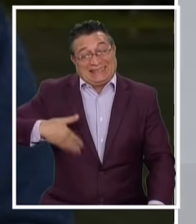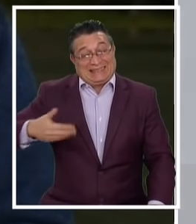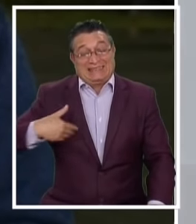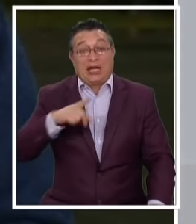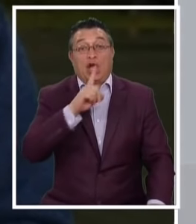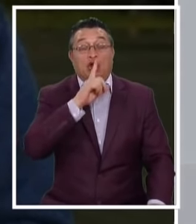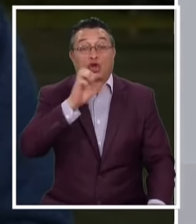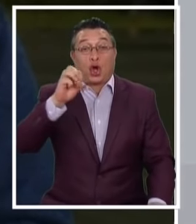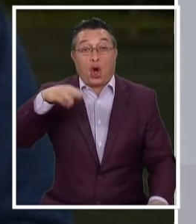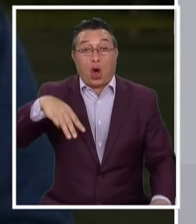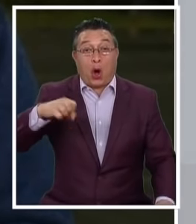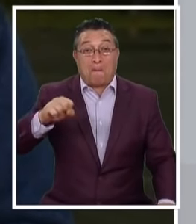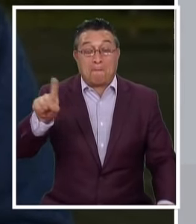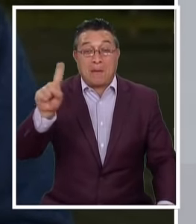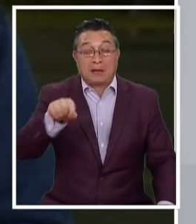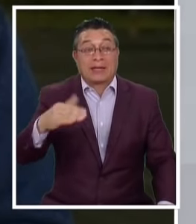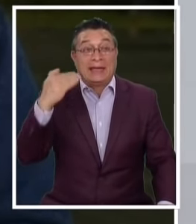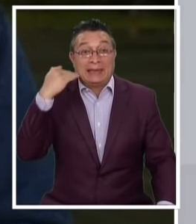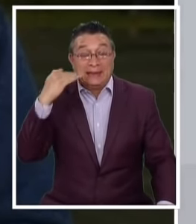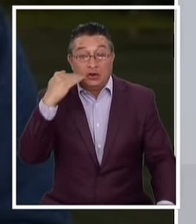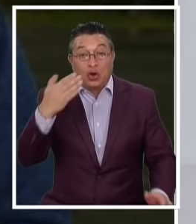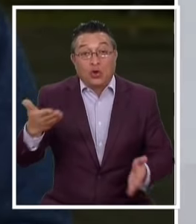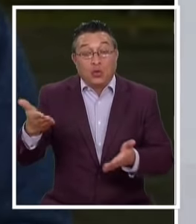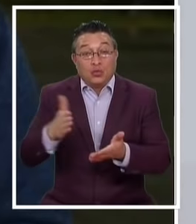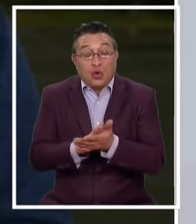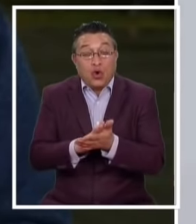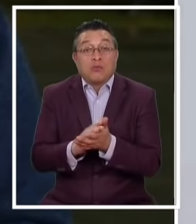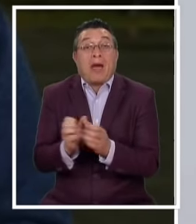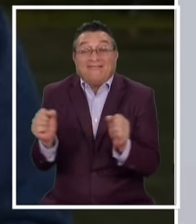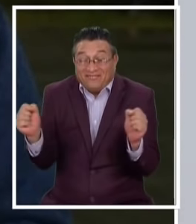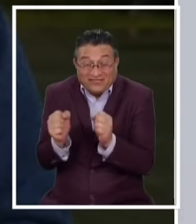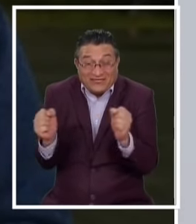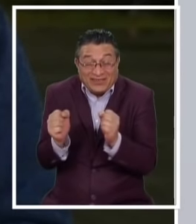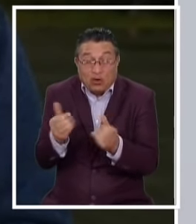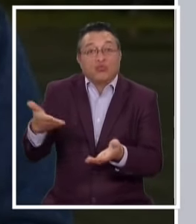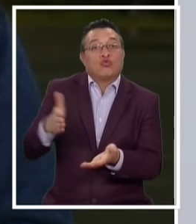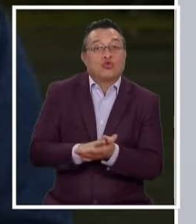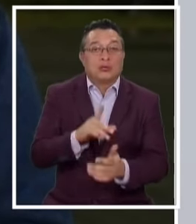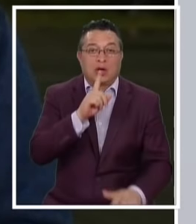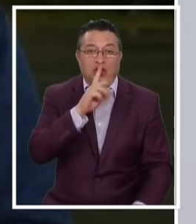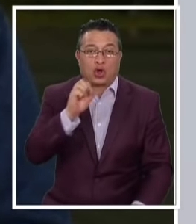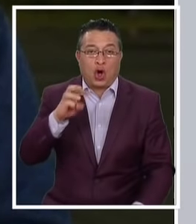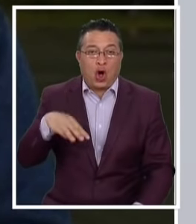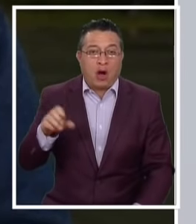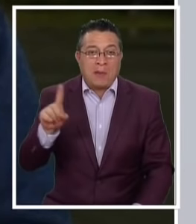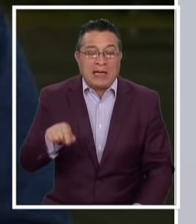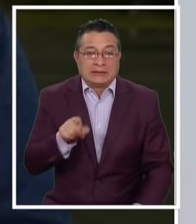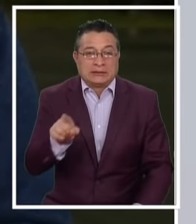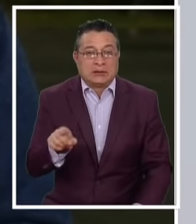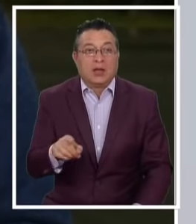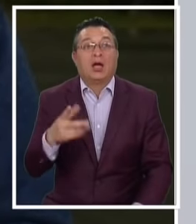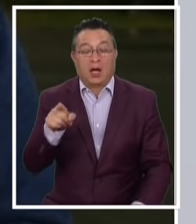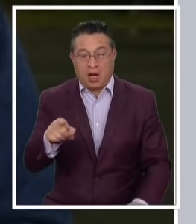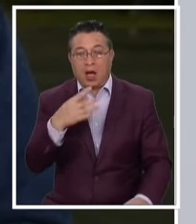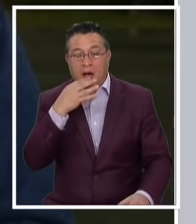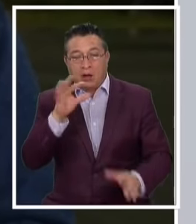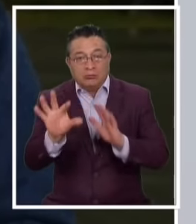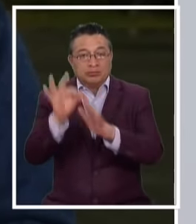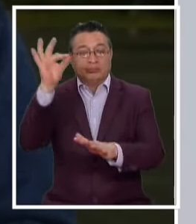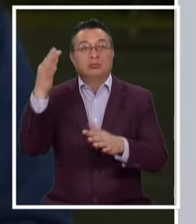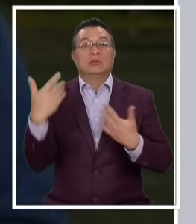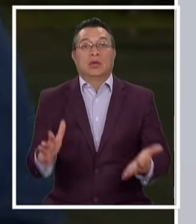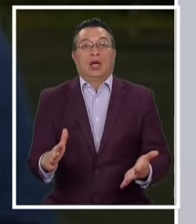Tomás Bravo Que señala Fíjese que el niño Murió De hipotermia Estamos ya con Felipe Jara Que nos cuenta Más detalles Felipe te escuchamos ¿Cómo estás? Buenas noches